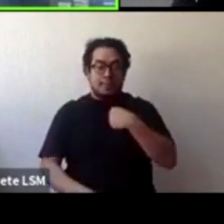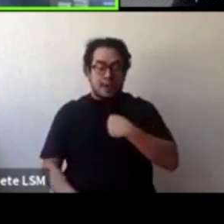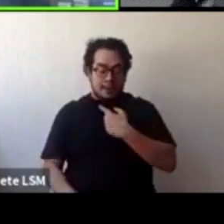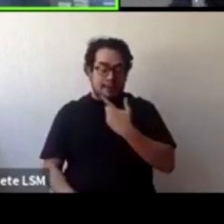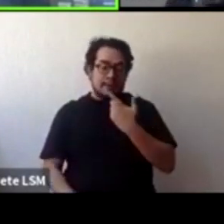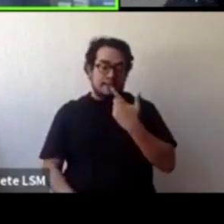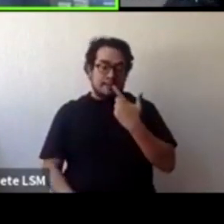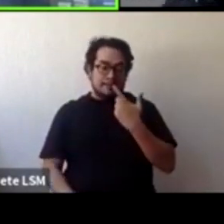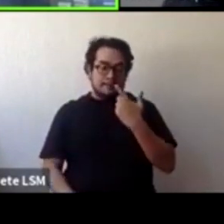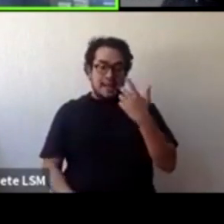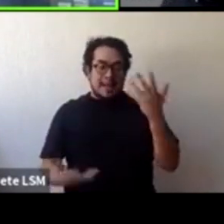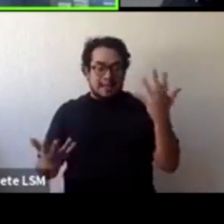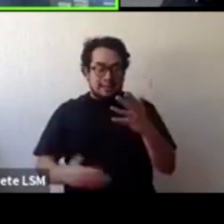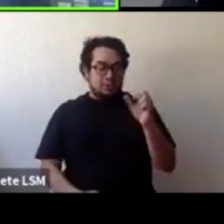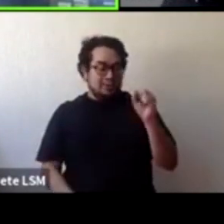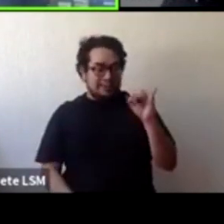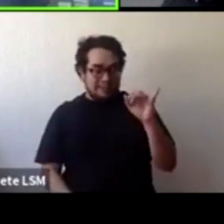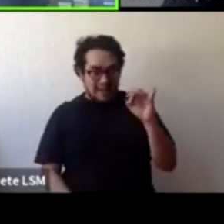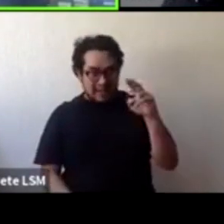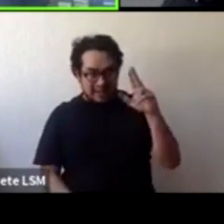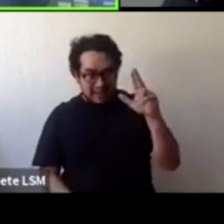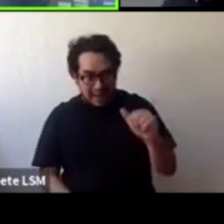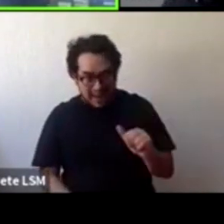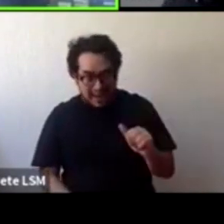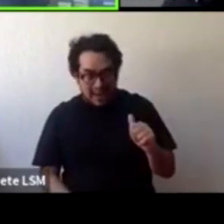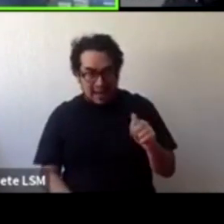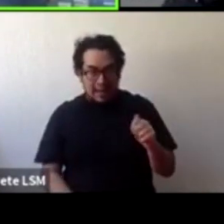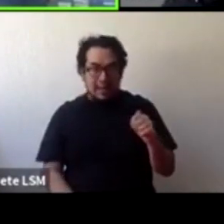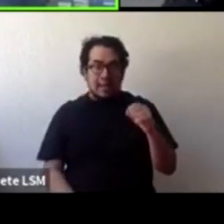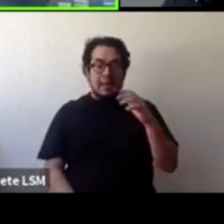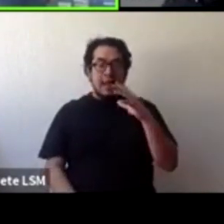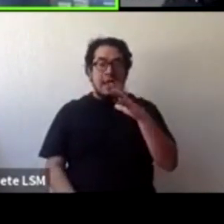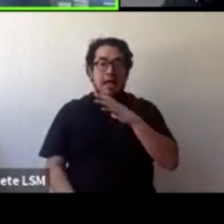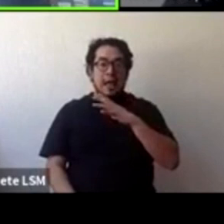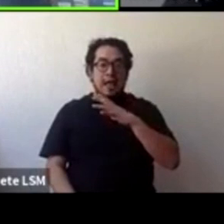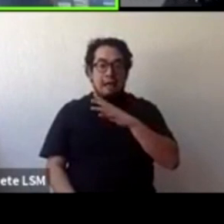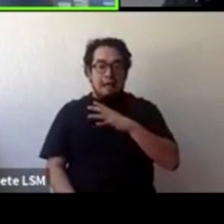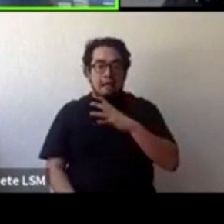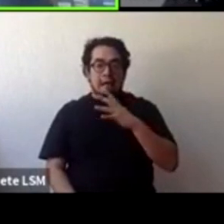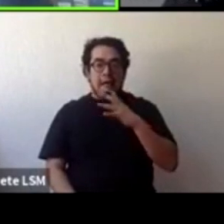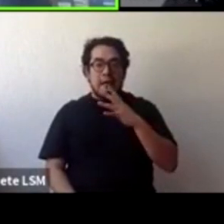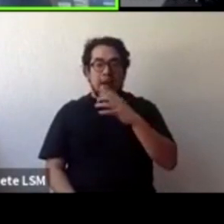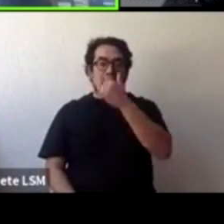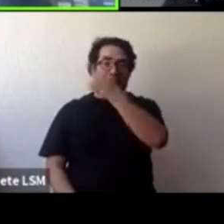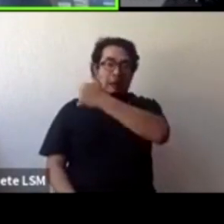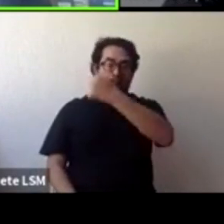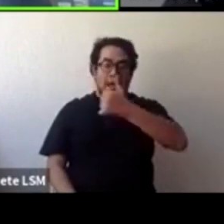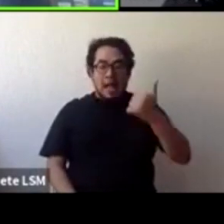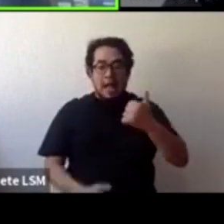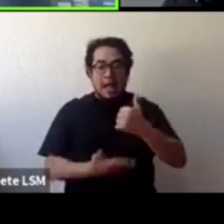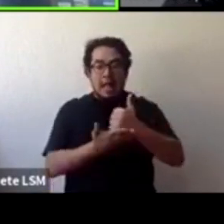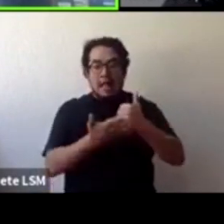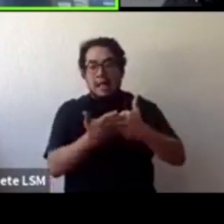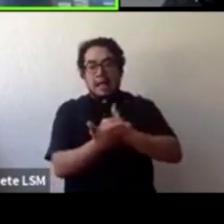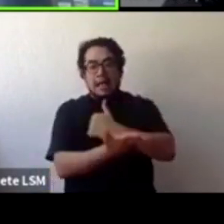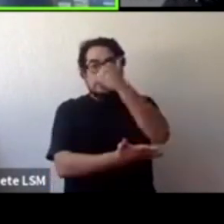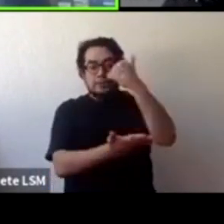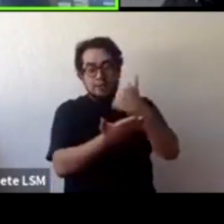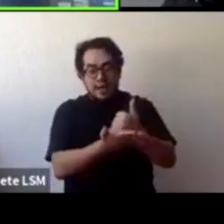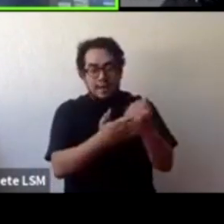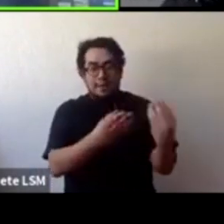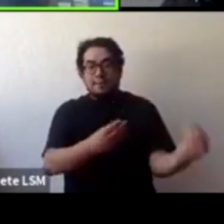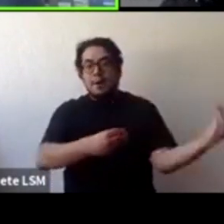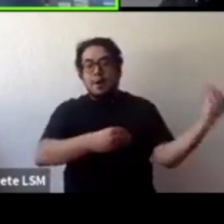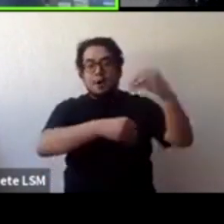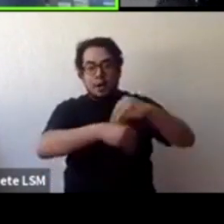haciendo Sipina, de poner en cada estado, en cada municipio o en cada ciudad, poner una procuraduría para